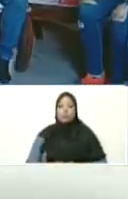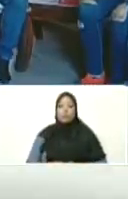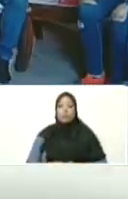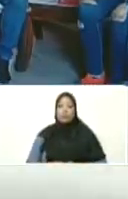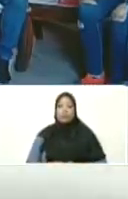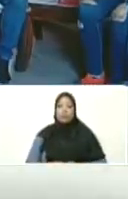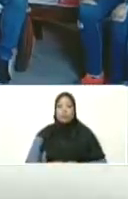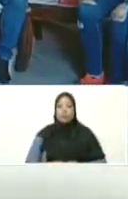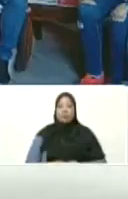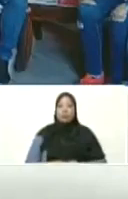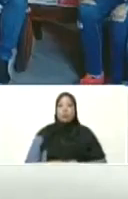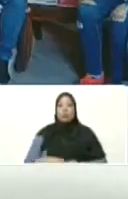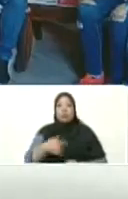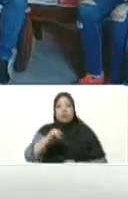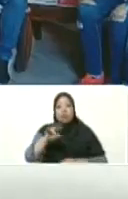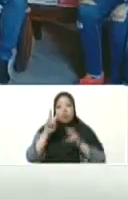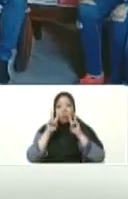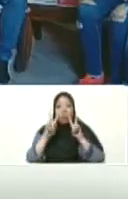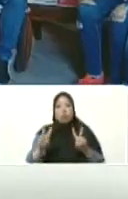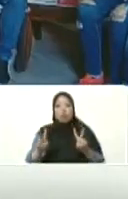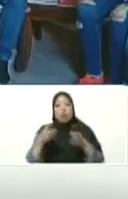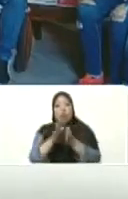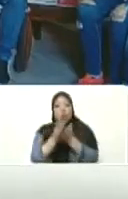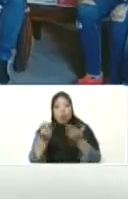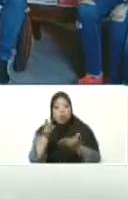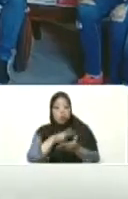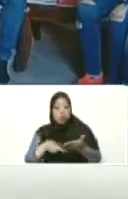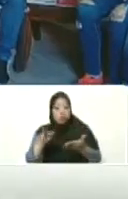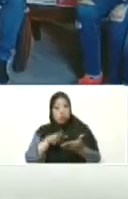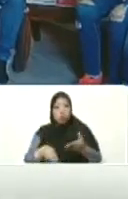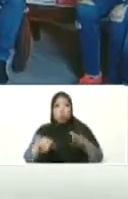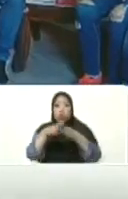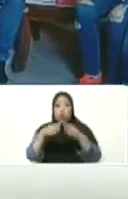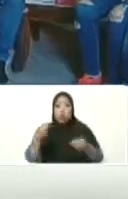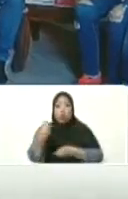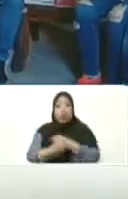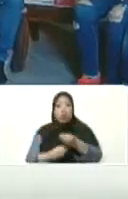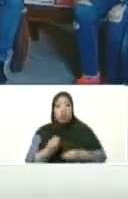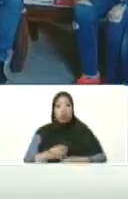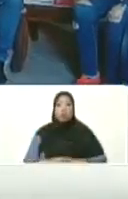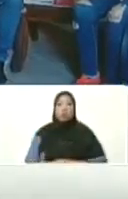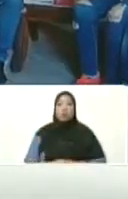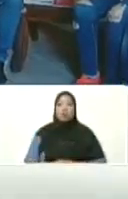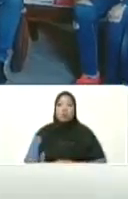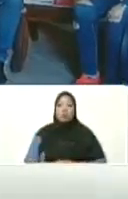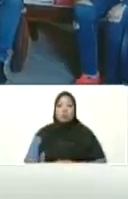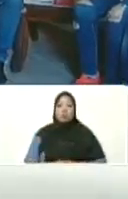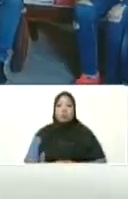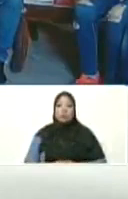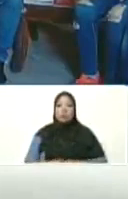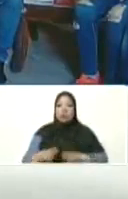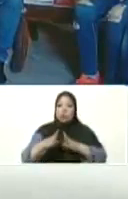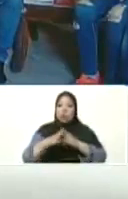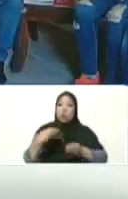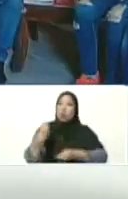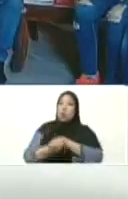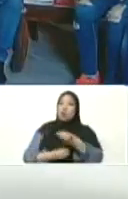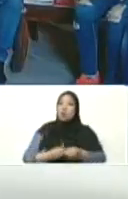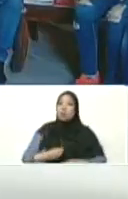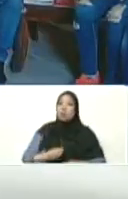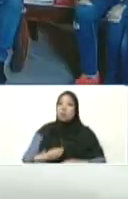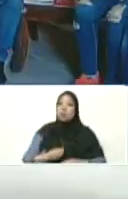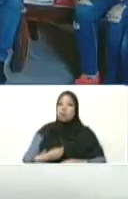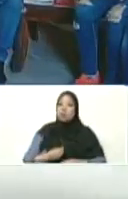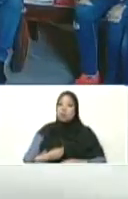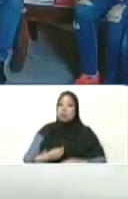se conmueve viendo las páginas de estos libros todo lo que hemos hecho todo lo que hemos hecho en